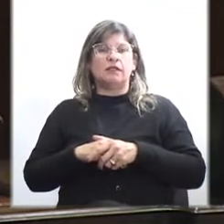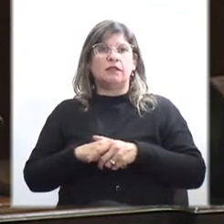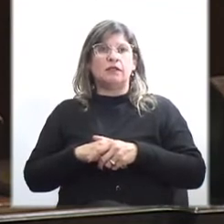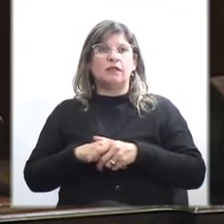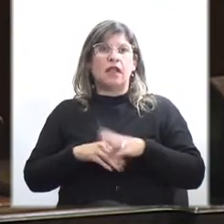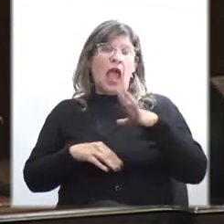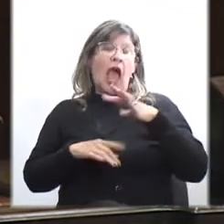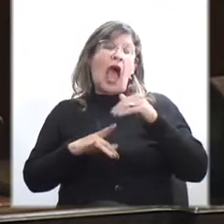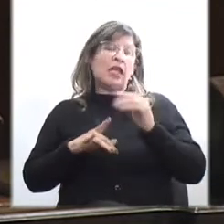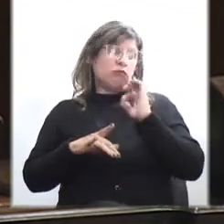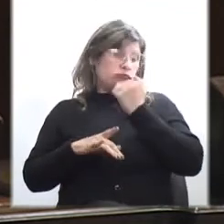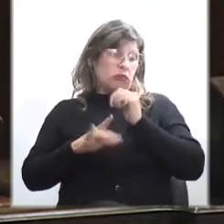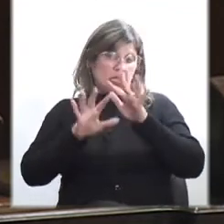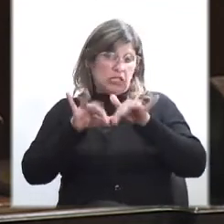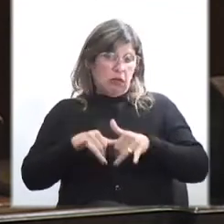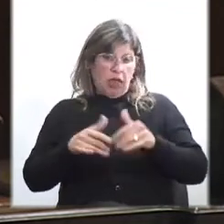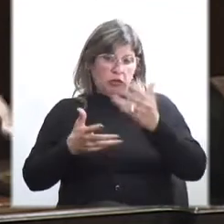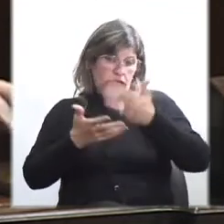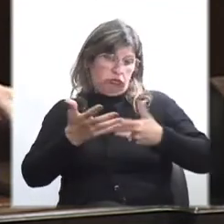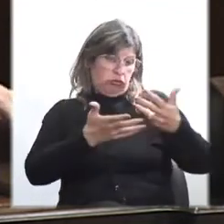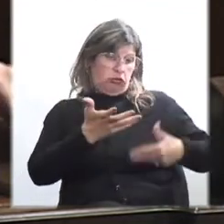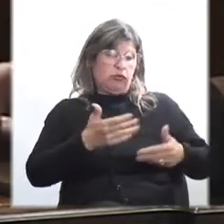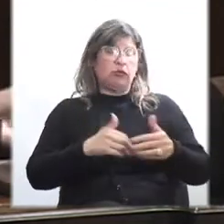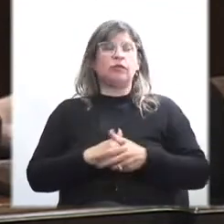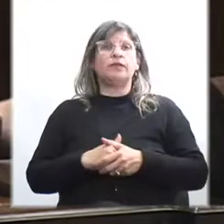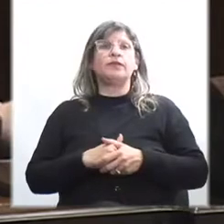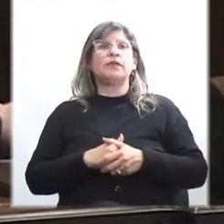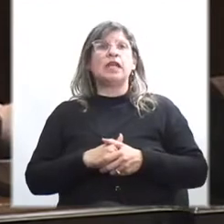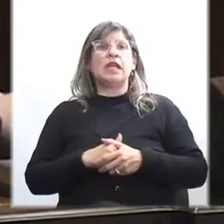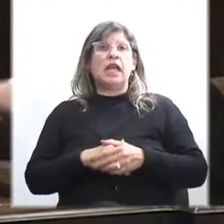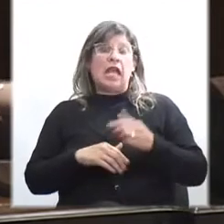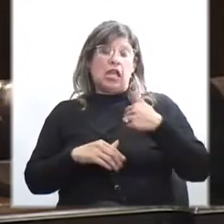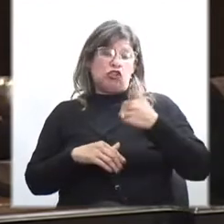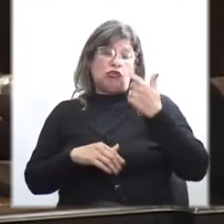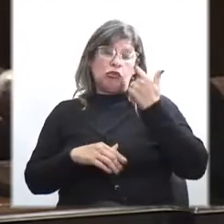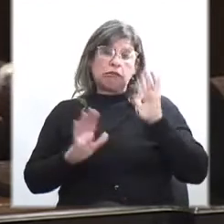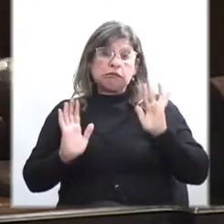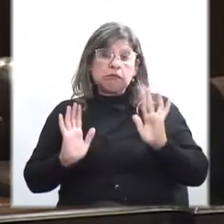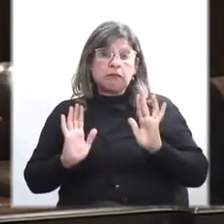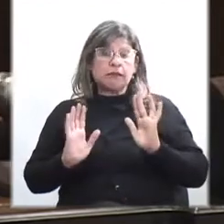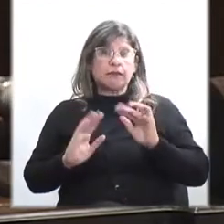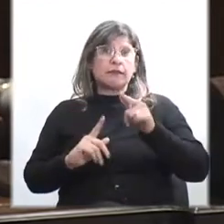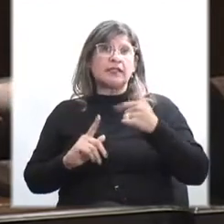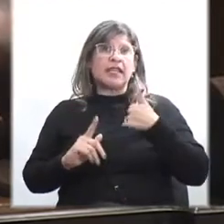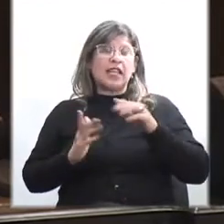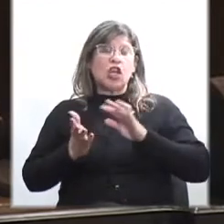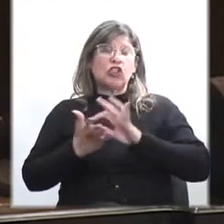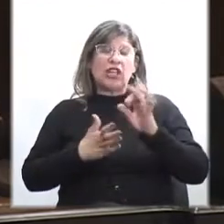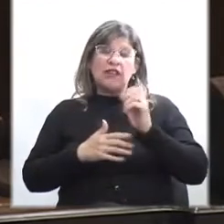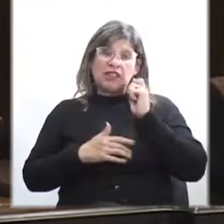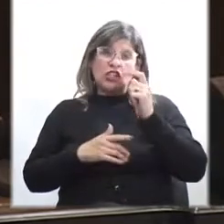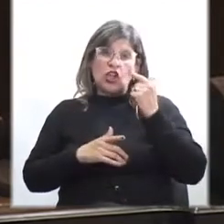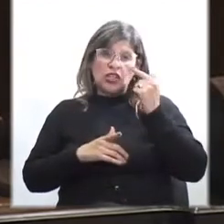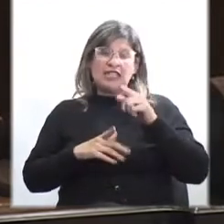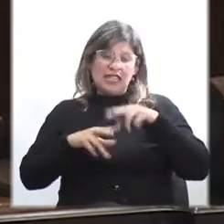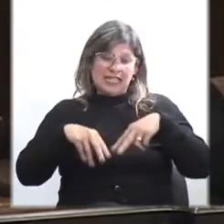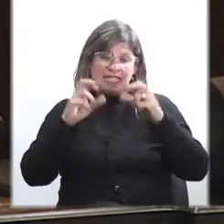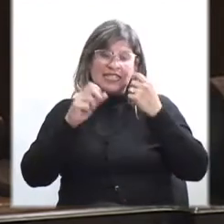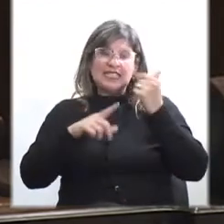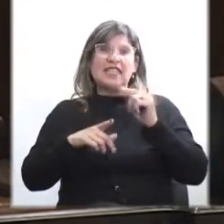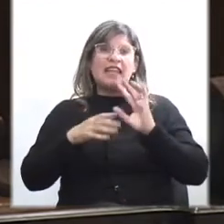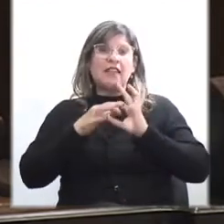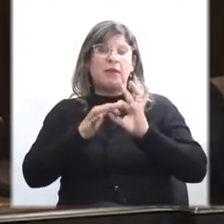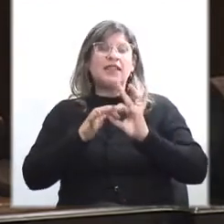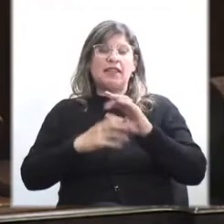Hay archivos reservados, que yo sepa los servicios de inteligencia dependen de los poderes